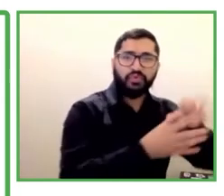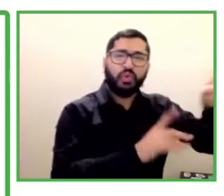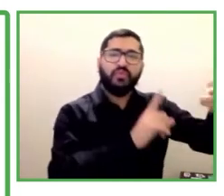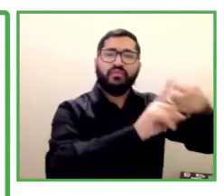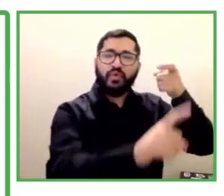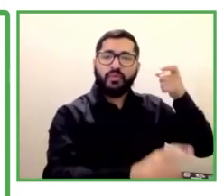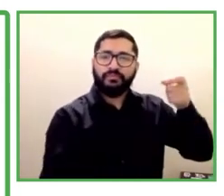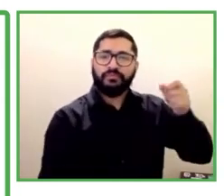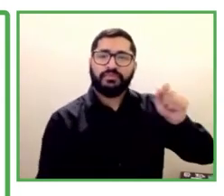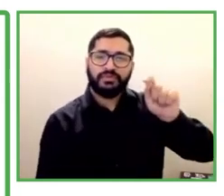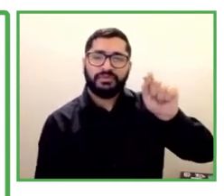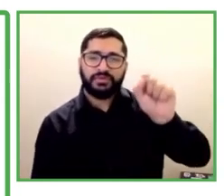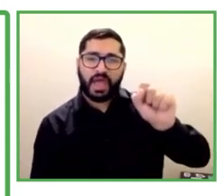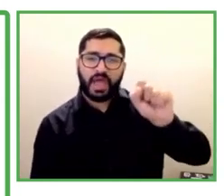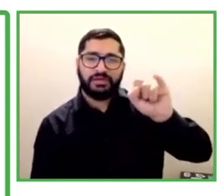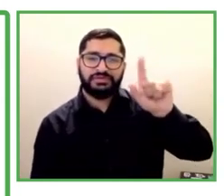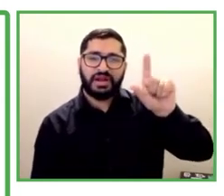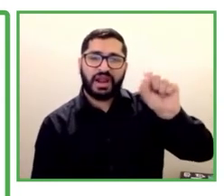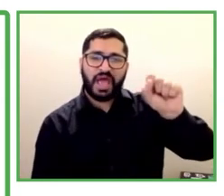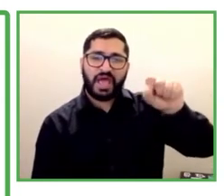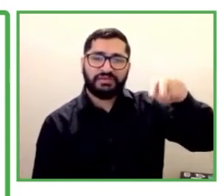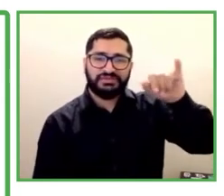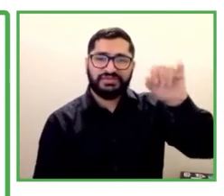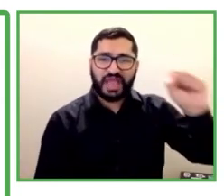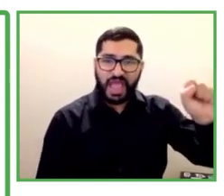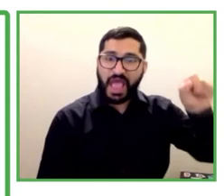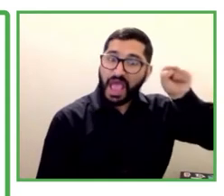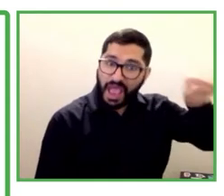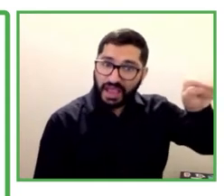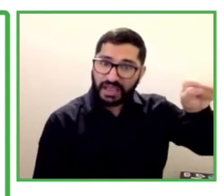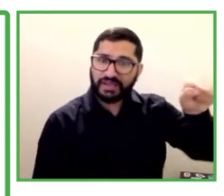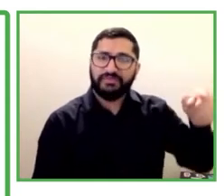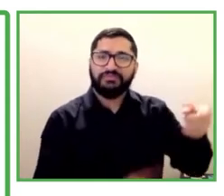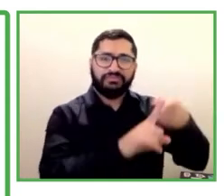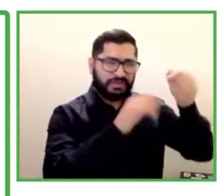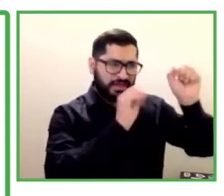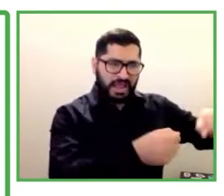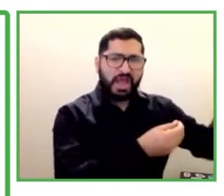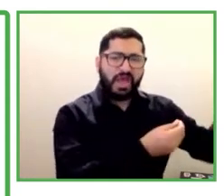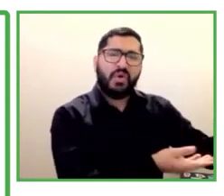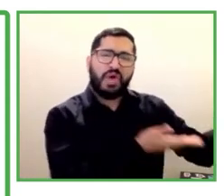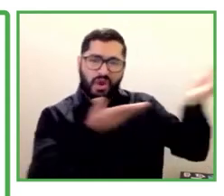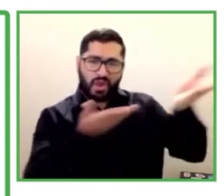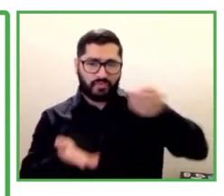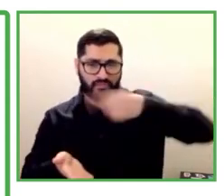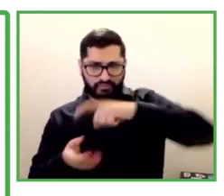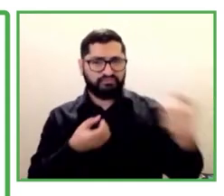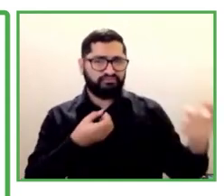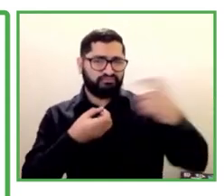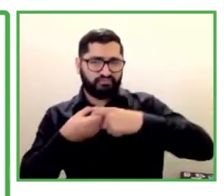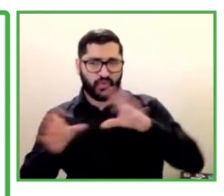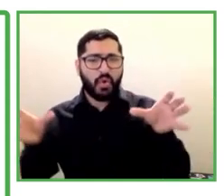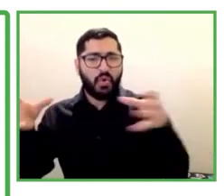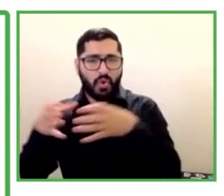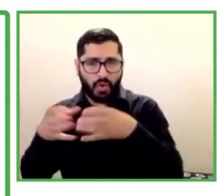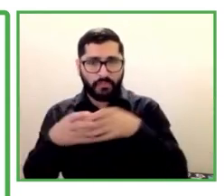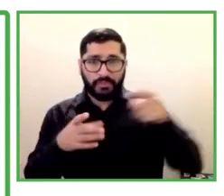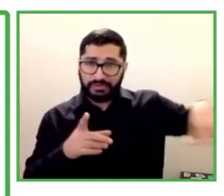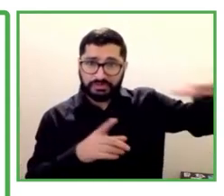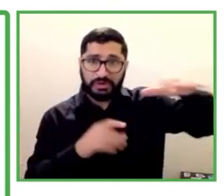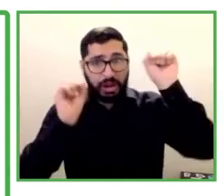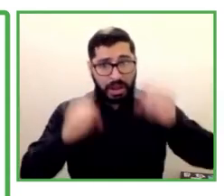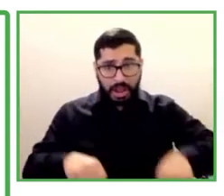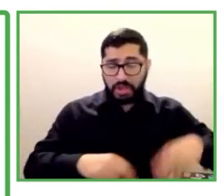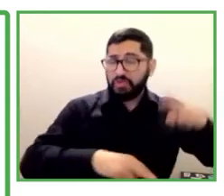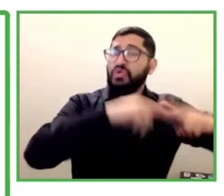de promoción de accesibilidad a su contexto. Así es que si es que si es o quieren construir un formato para integrar esto a su contexto,